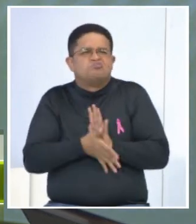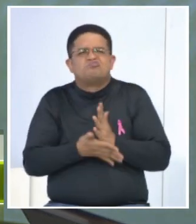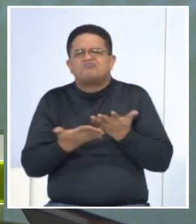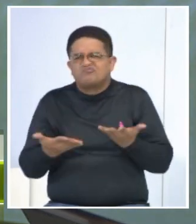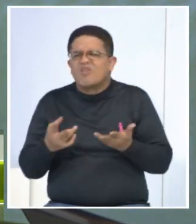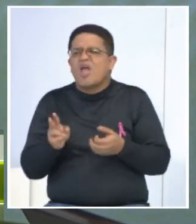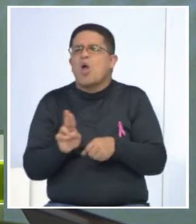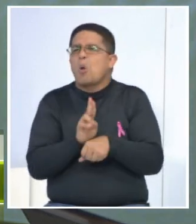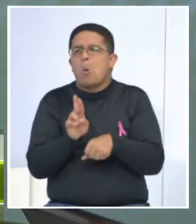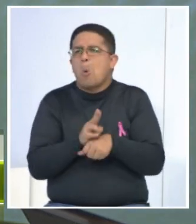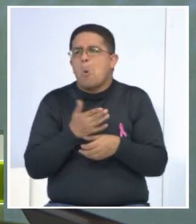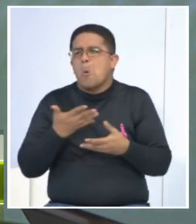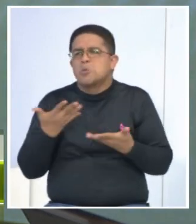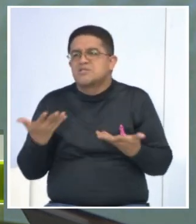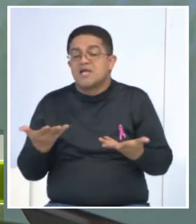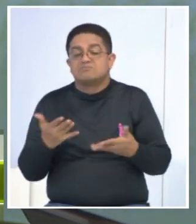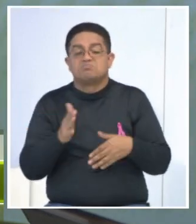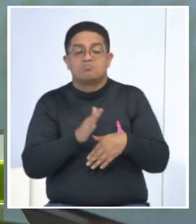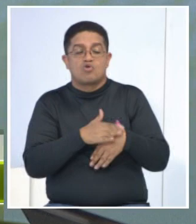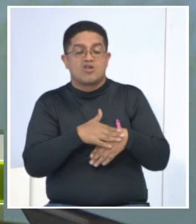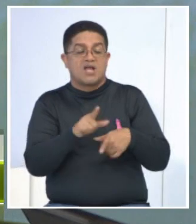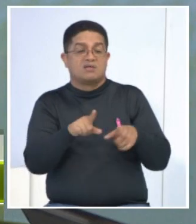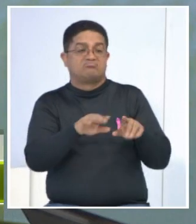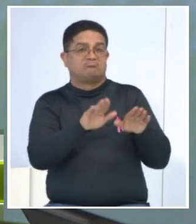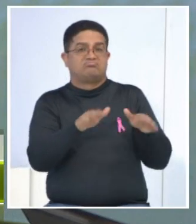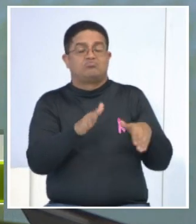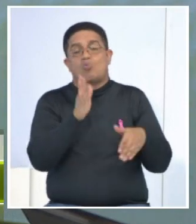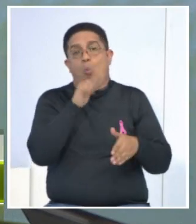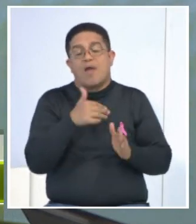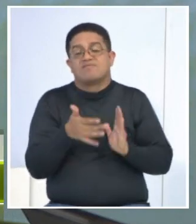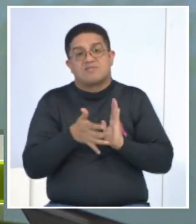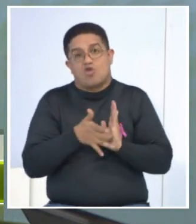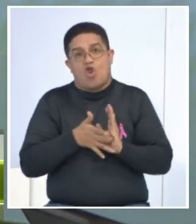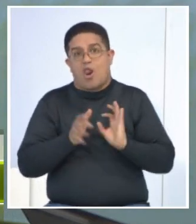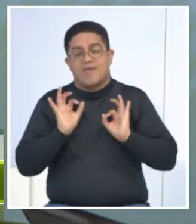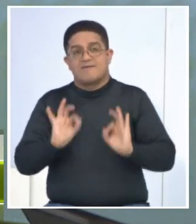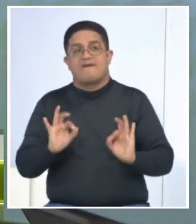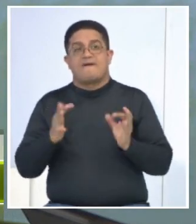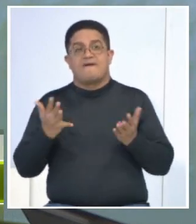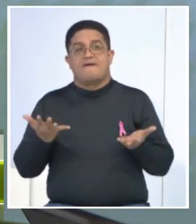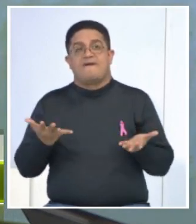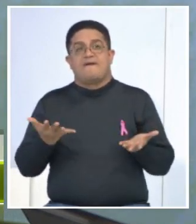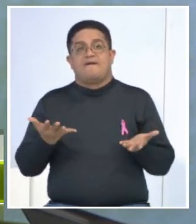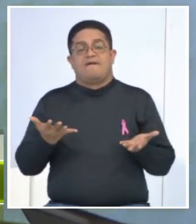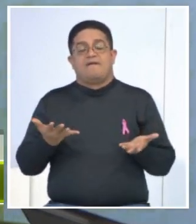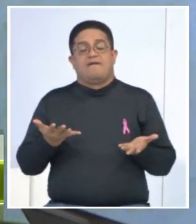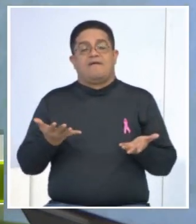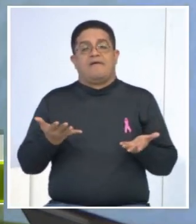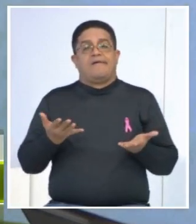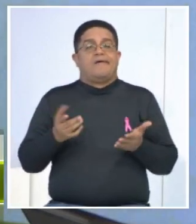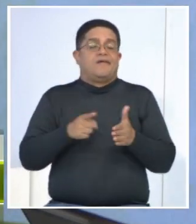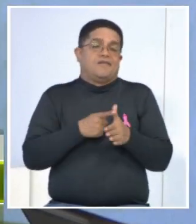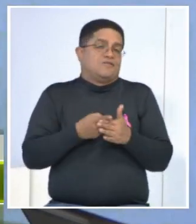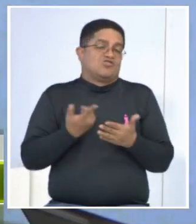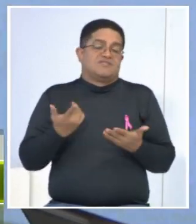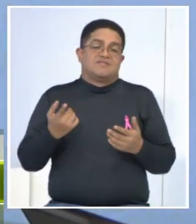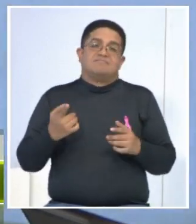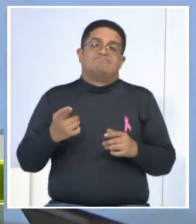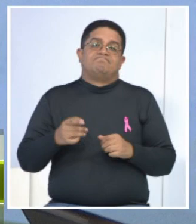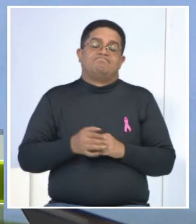usaron. Porque son equipos no tecnológicos y definitivamente el tipo de